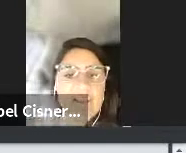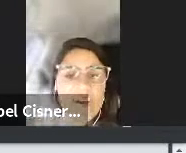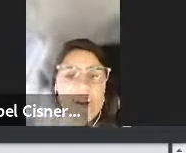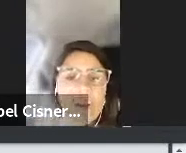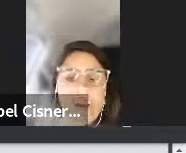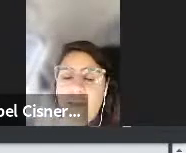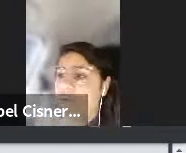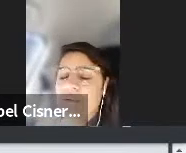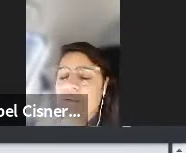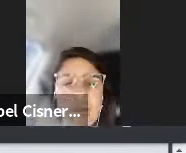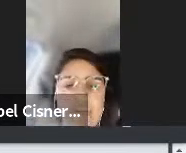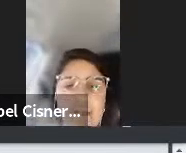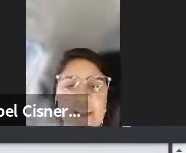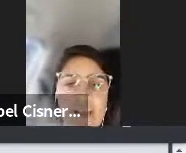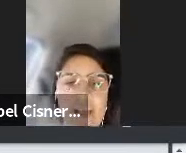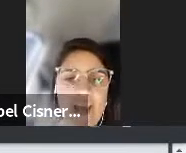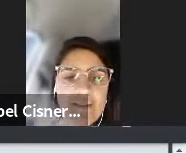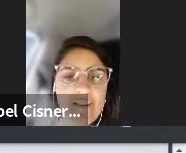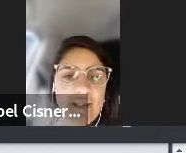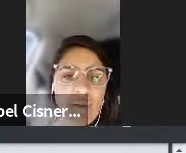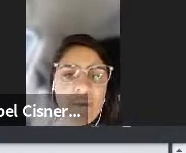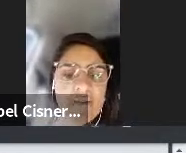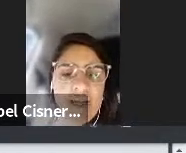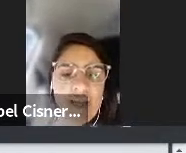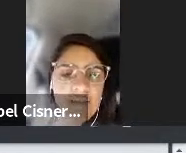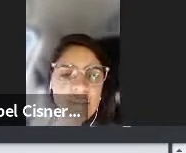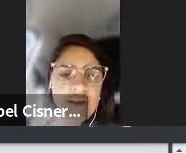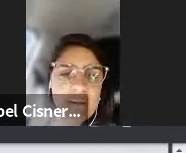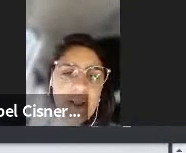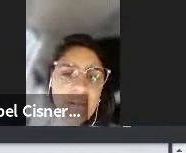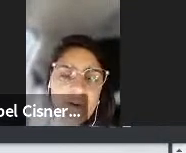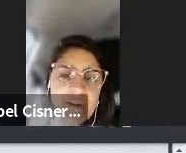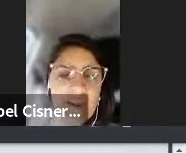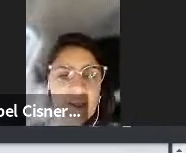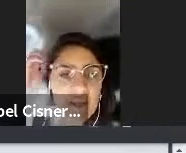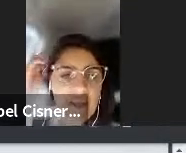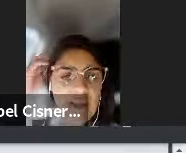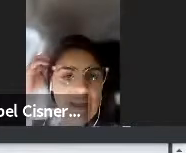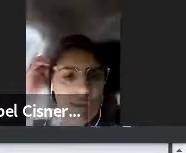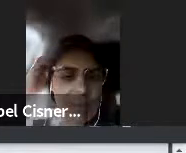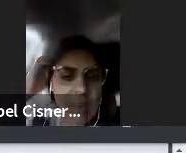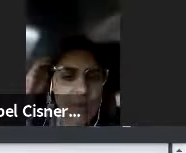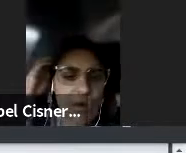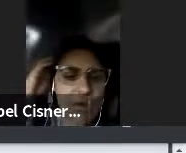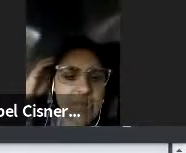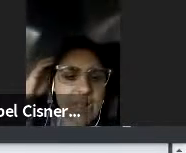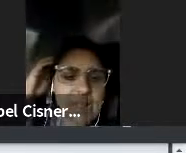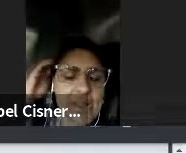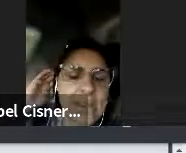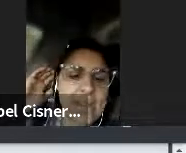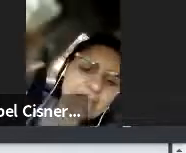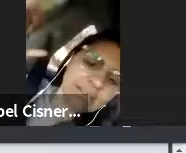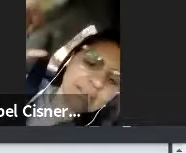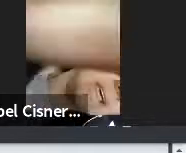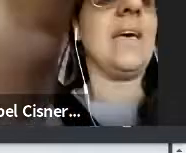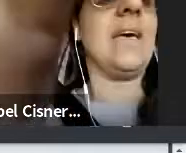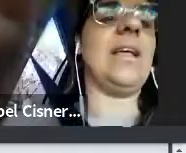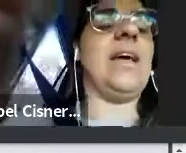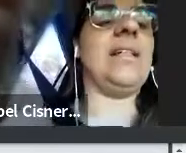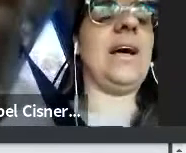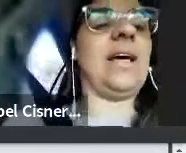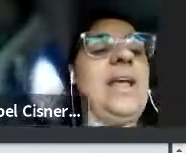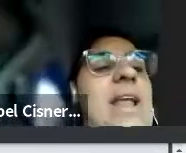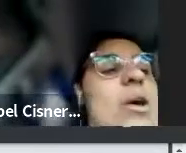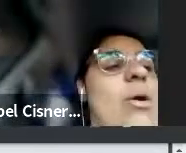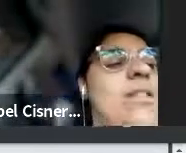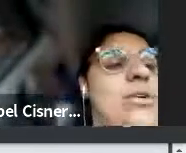creación fíjense que antes de 2006 van a ver la empresa que operó los satélites que es